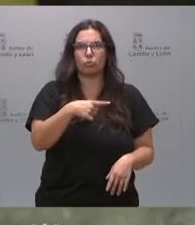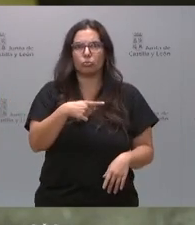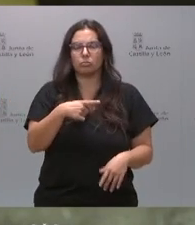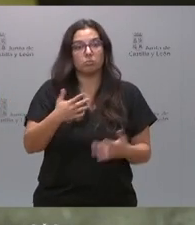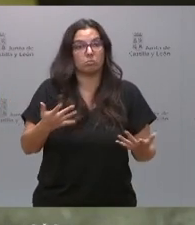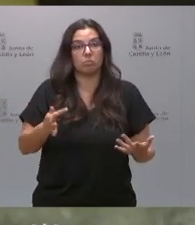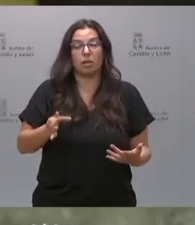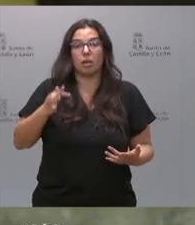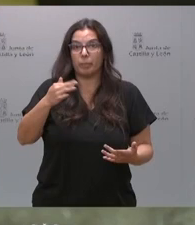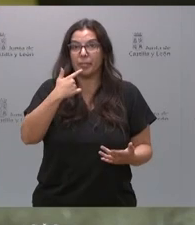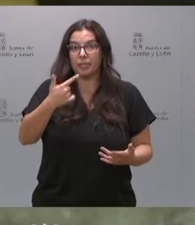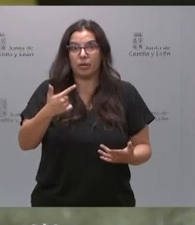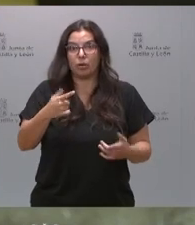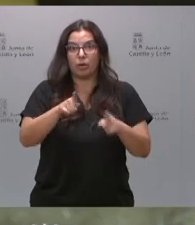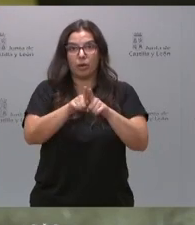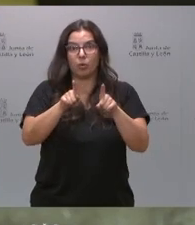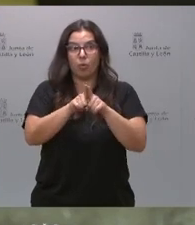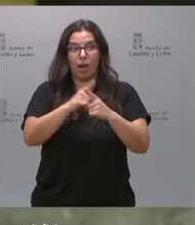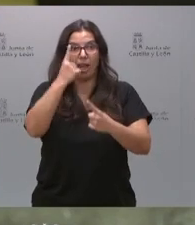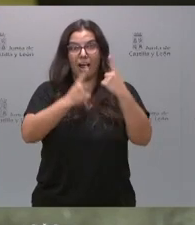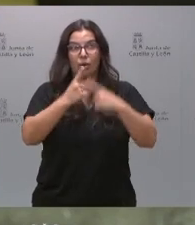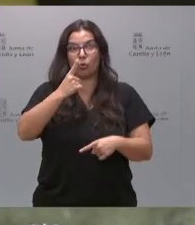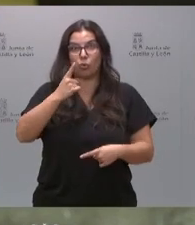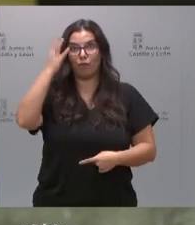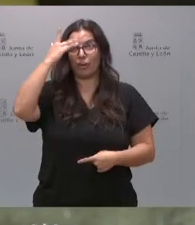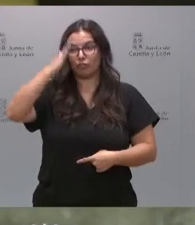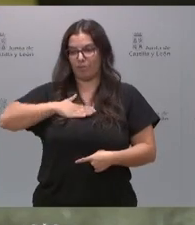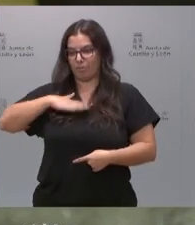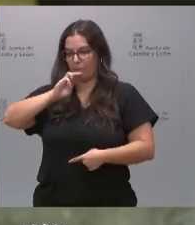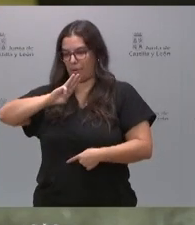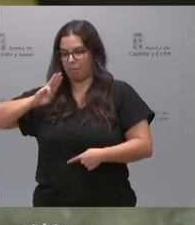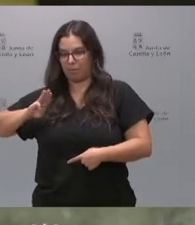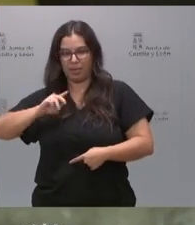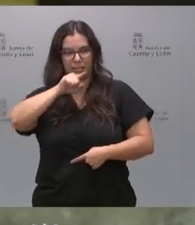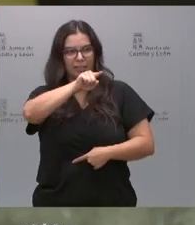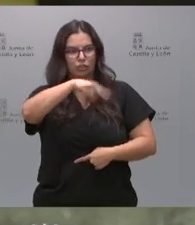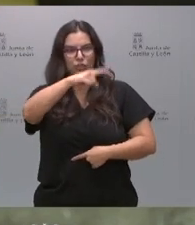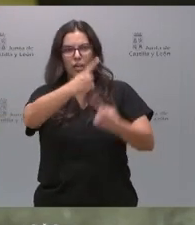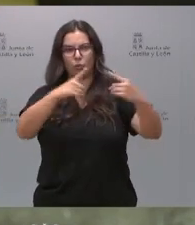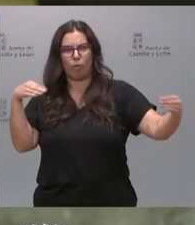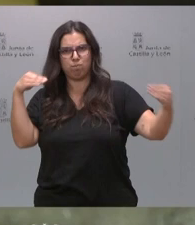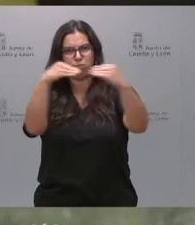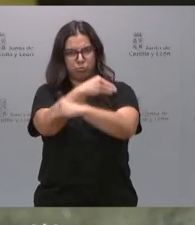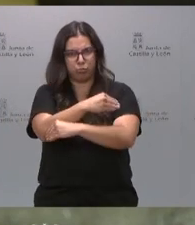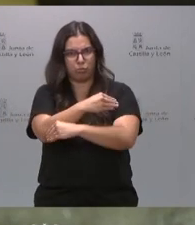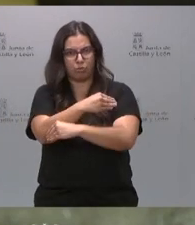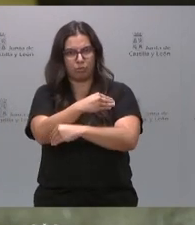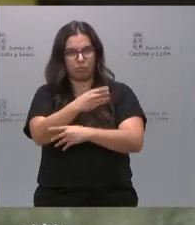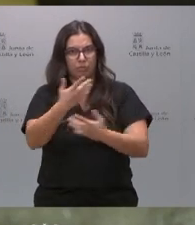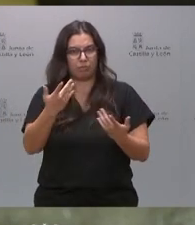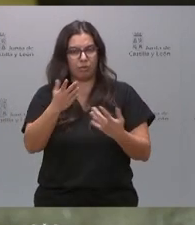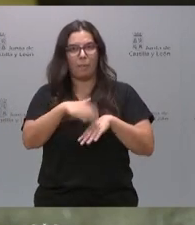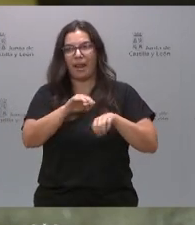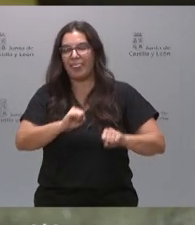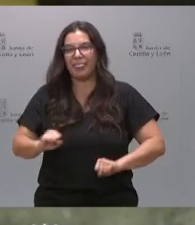claramente en las antípodas de lo que defiende el Partido Popular y, además, claramente en las antípodas de la defensa